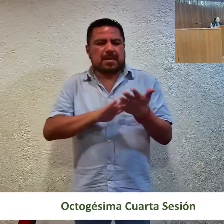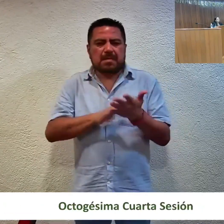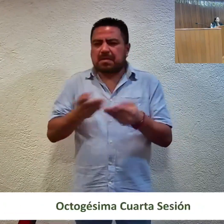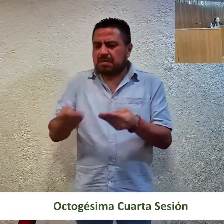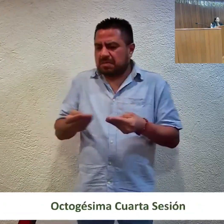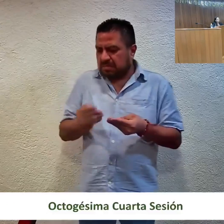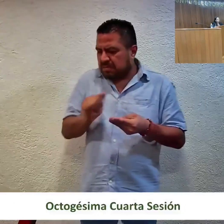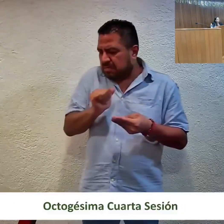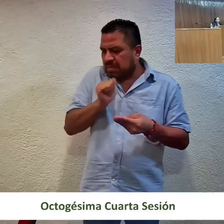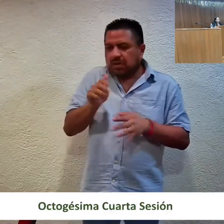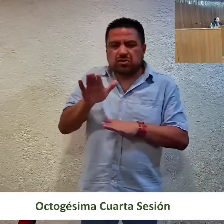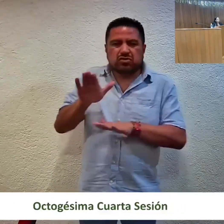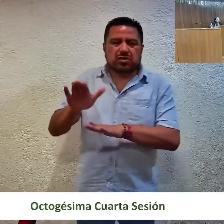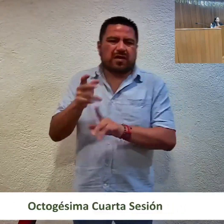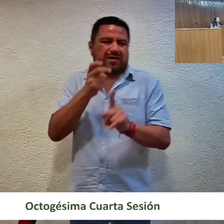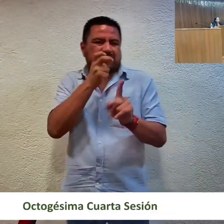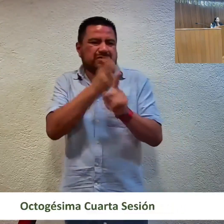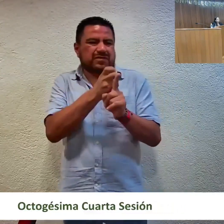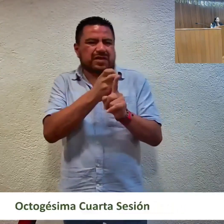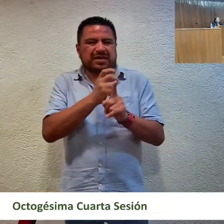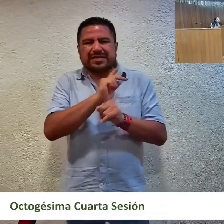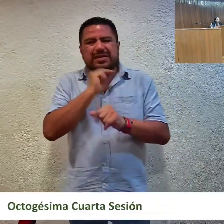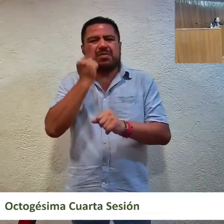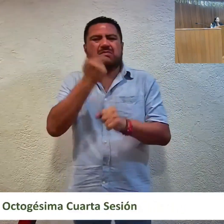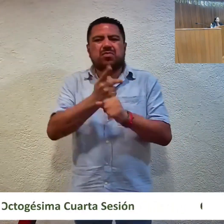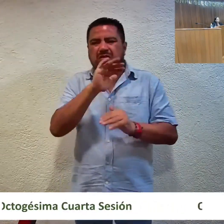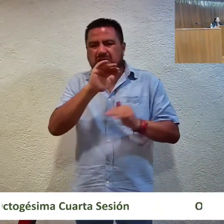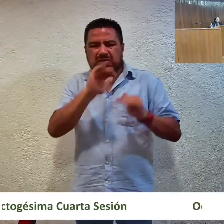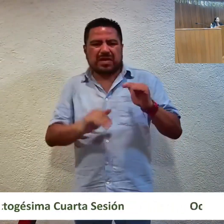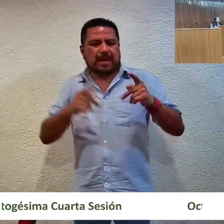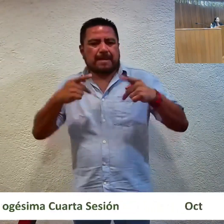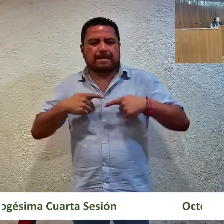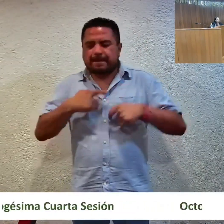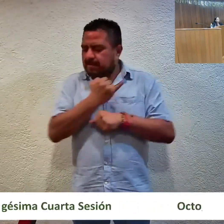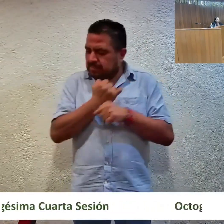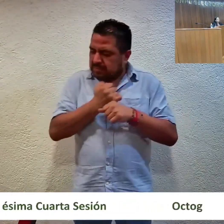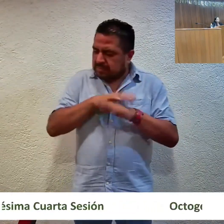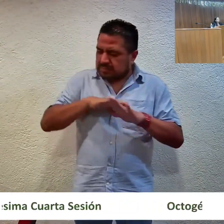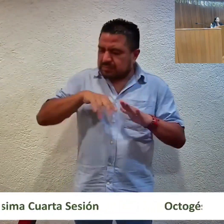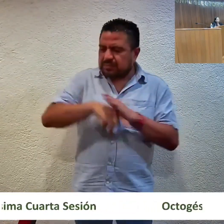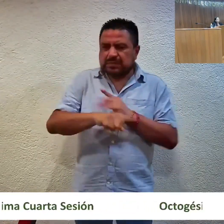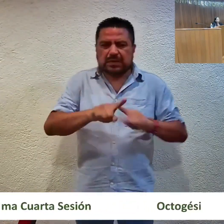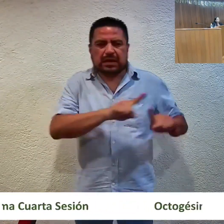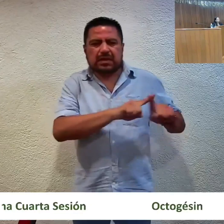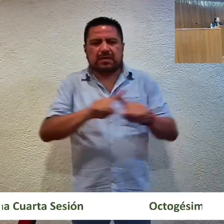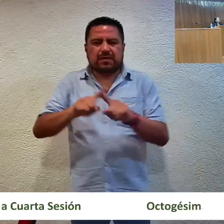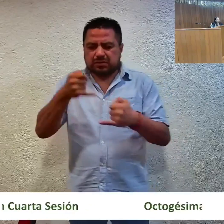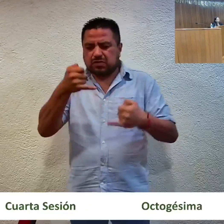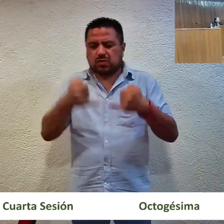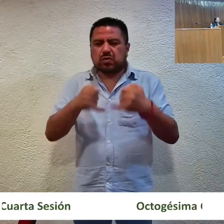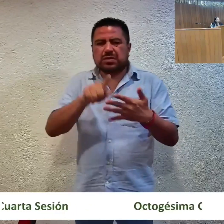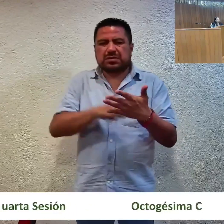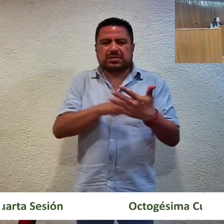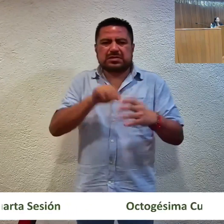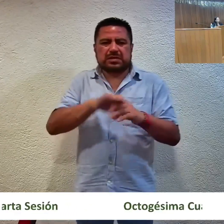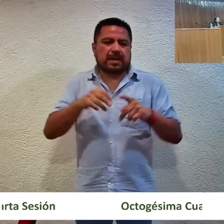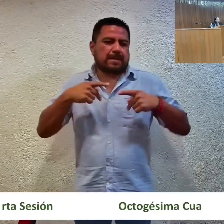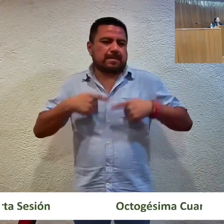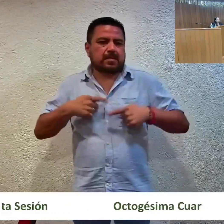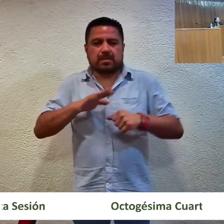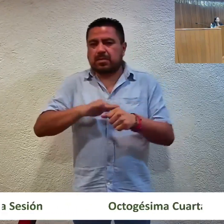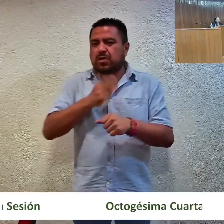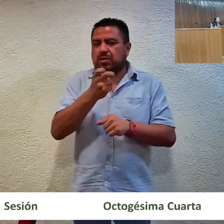sobre la afectación a las remuneraciones de las quejosas se analizó y resolvió en diversos juicios electorales ciudadanos por tanto